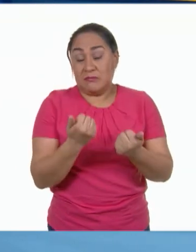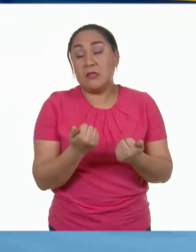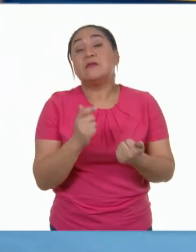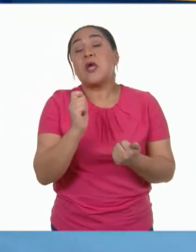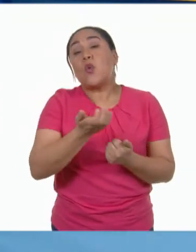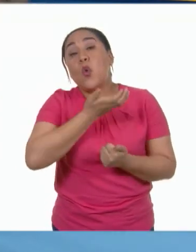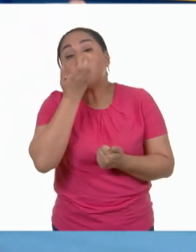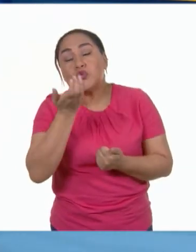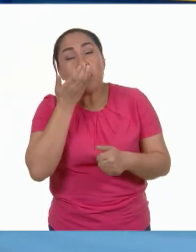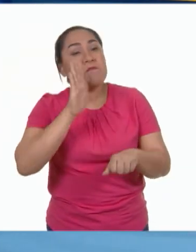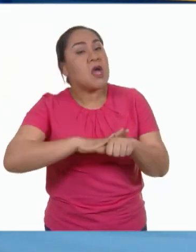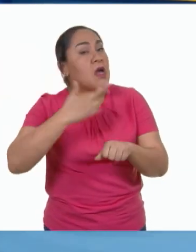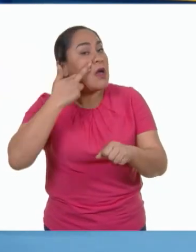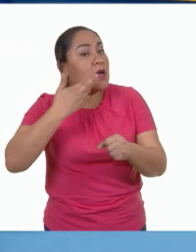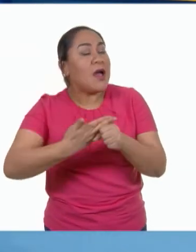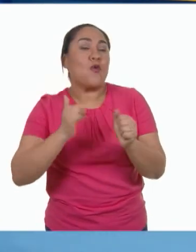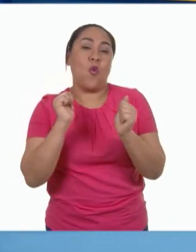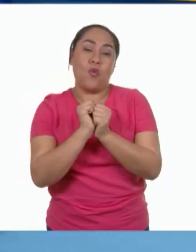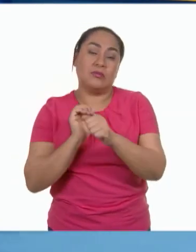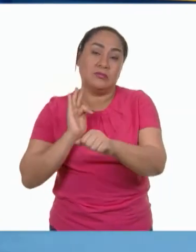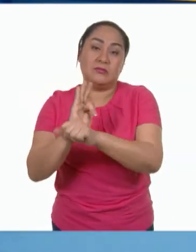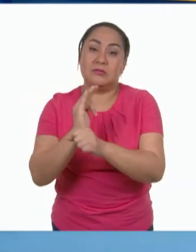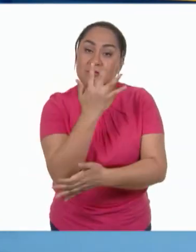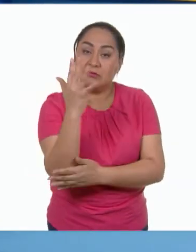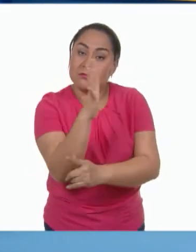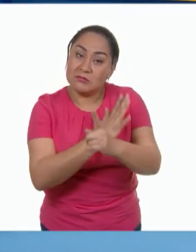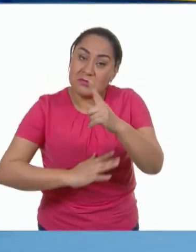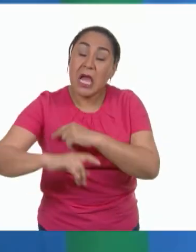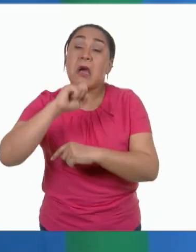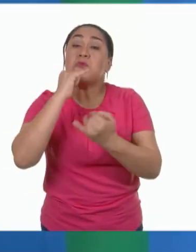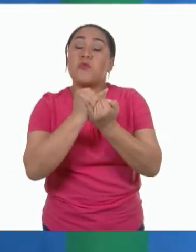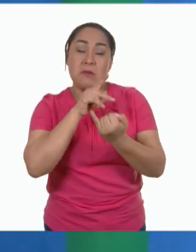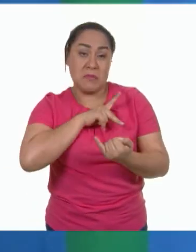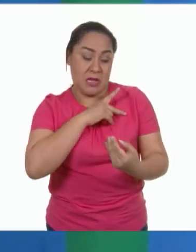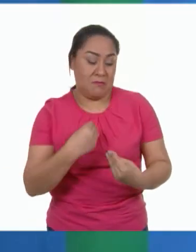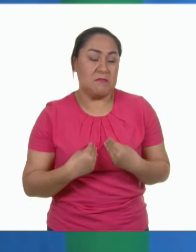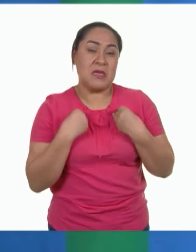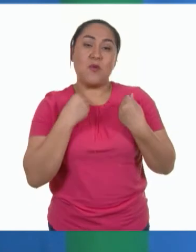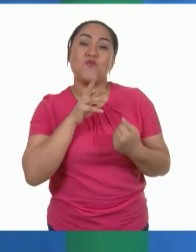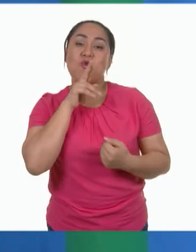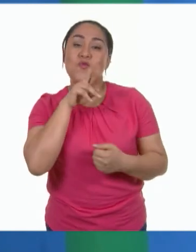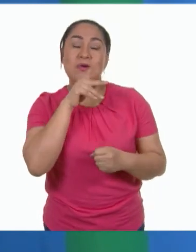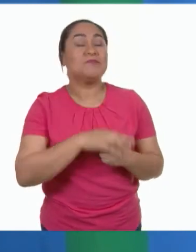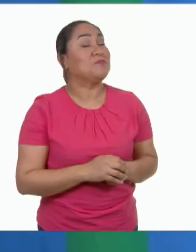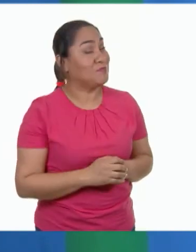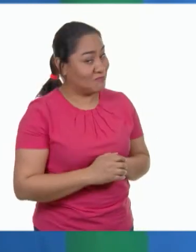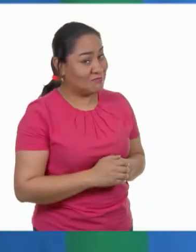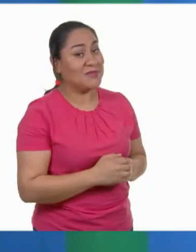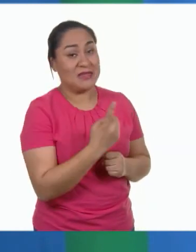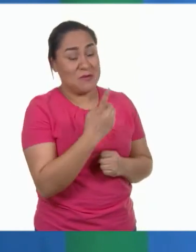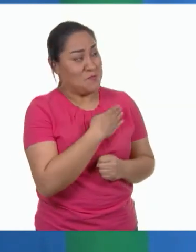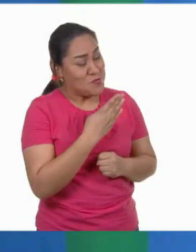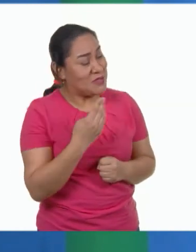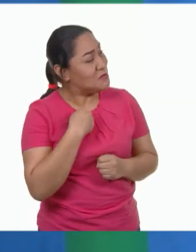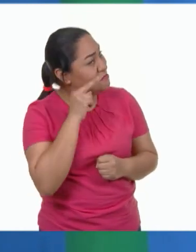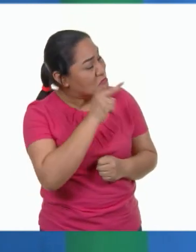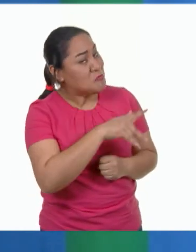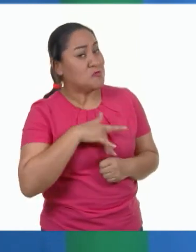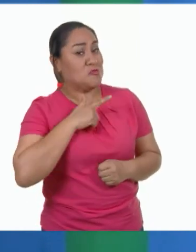responsables con el medio ambiente y mejoren mi calidad de vida. Así es, María. Y me da mucho gusto que te padezca de este modo.